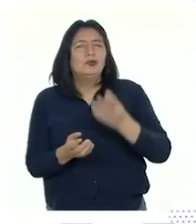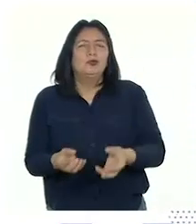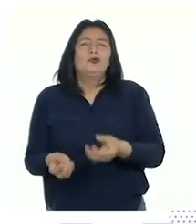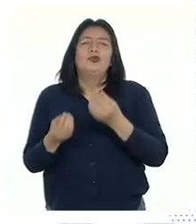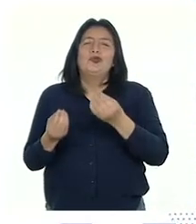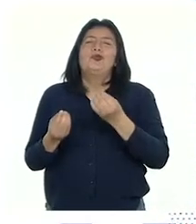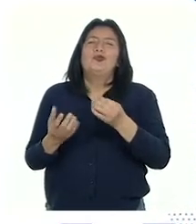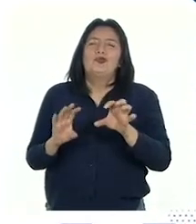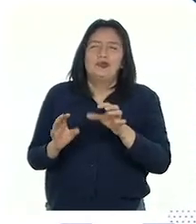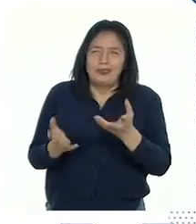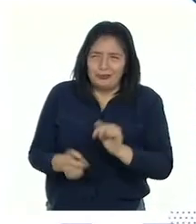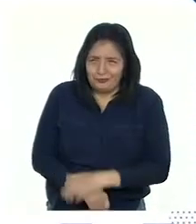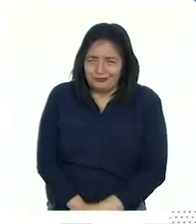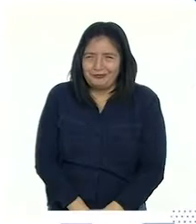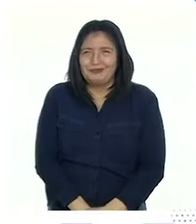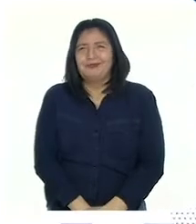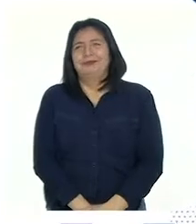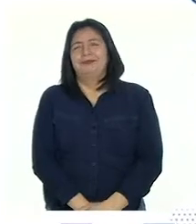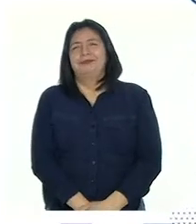cómo lo lograron.